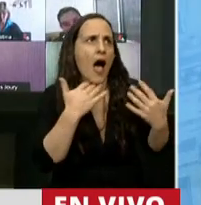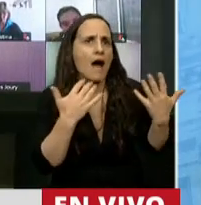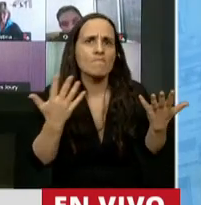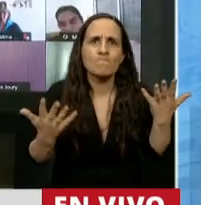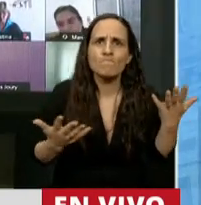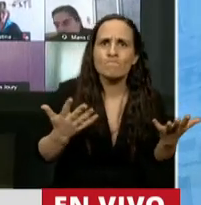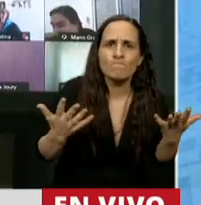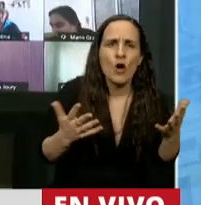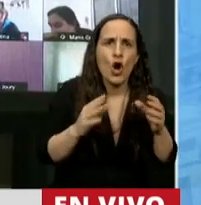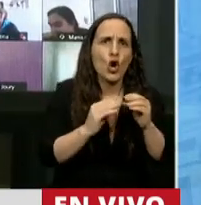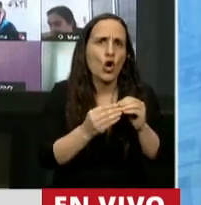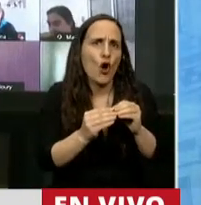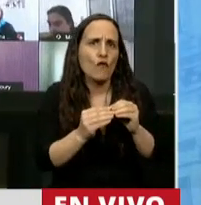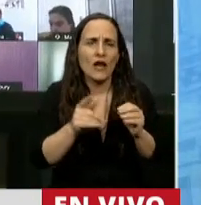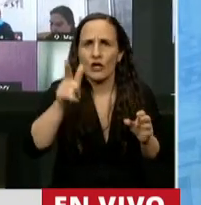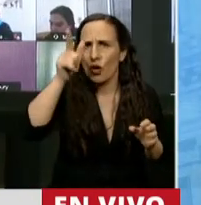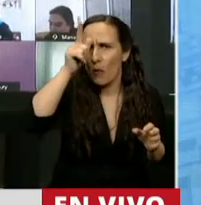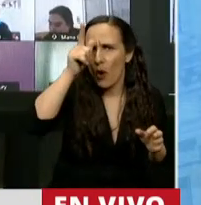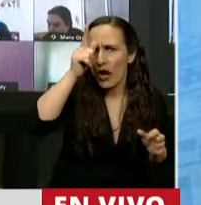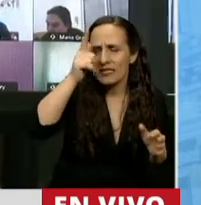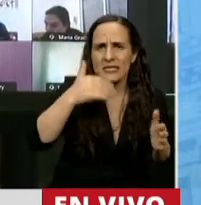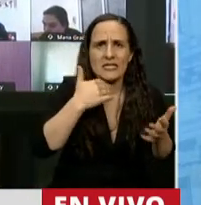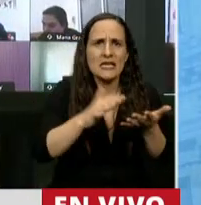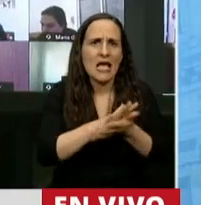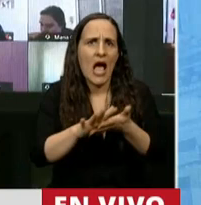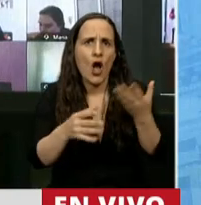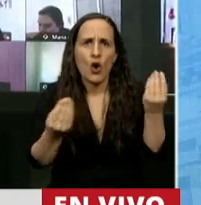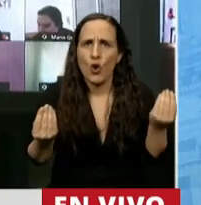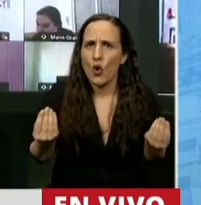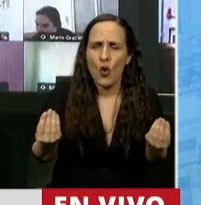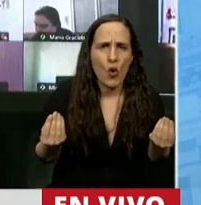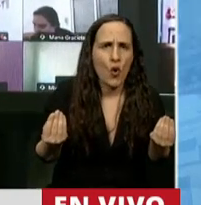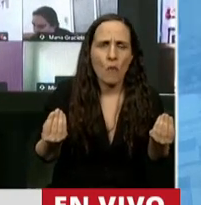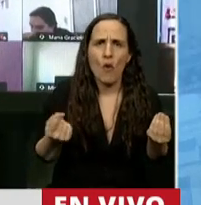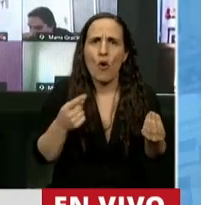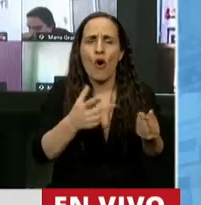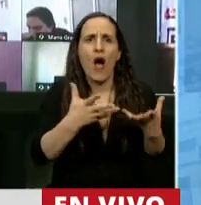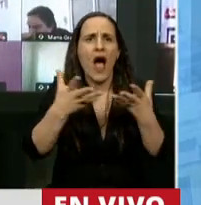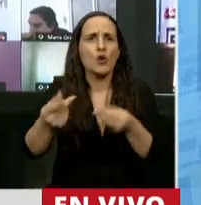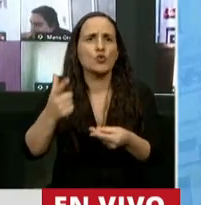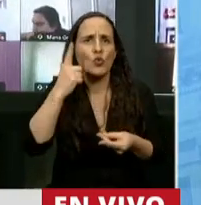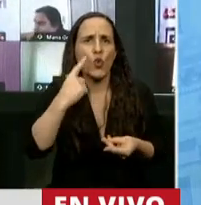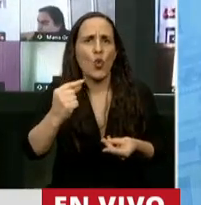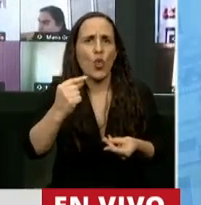hacer con el conflicto de la policía y no sabía qué hacer para ayudarlo a Kicillof.